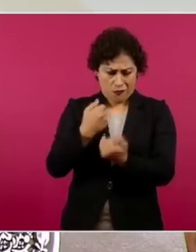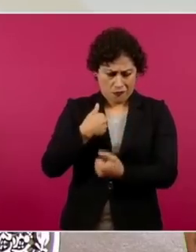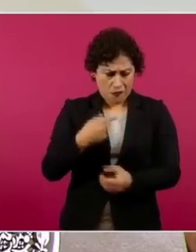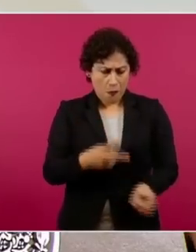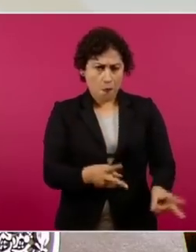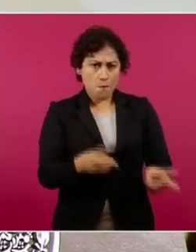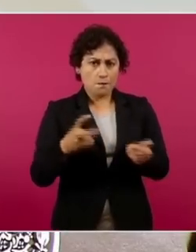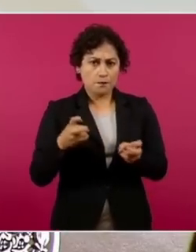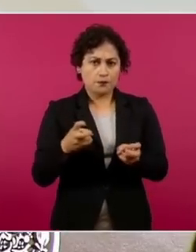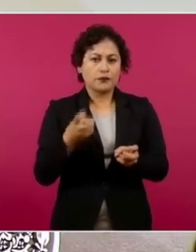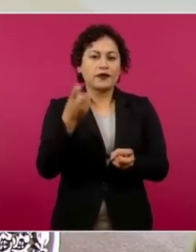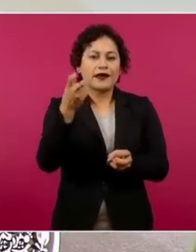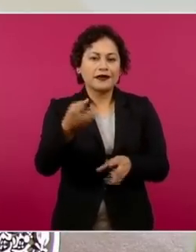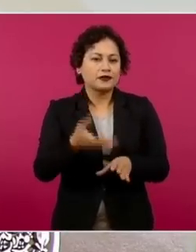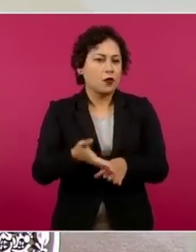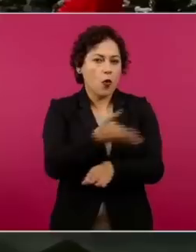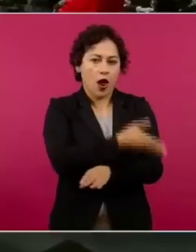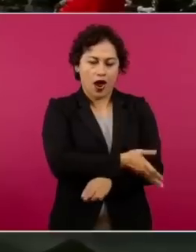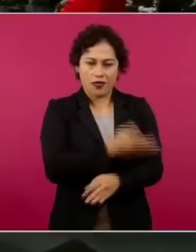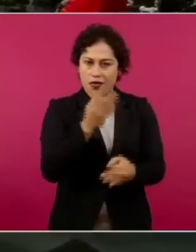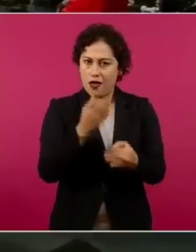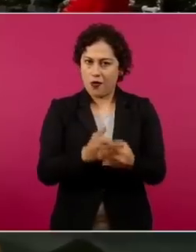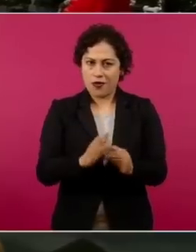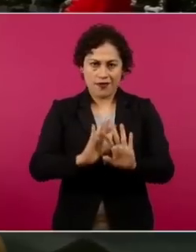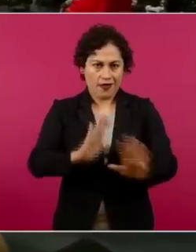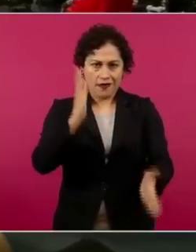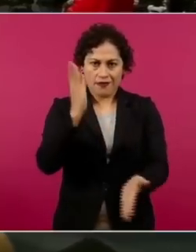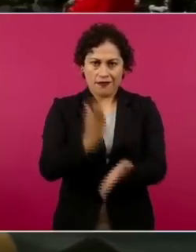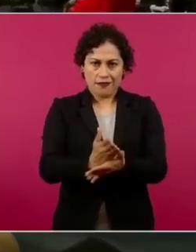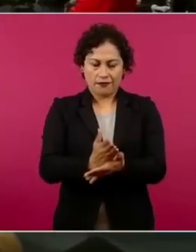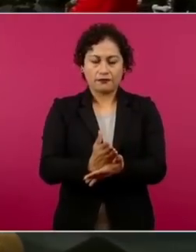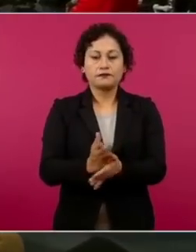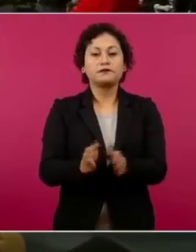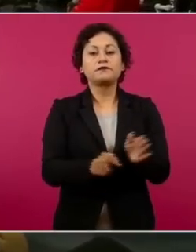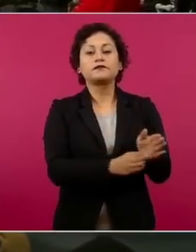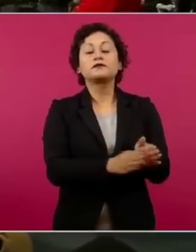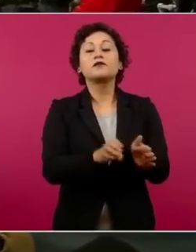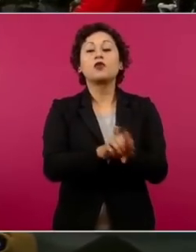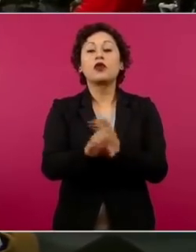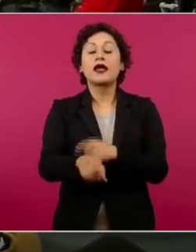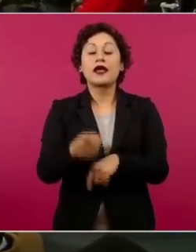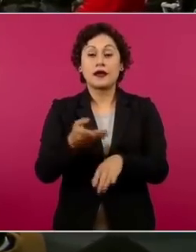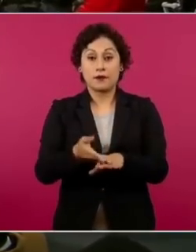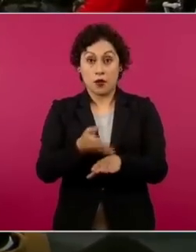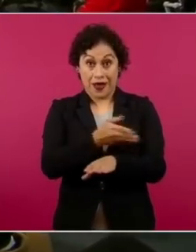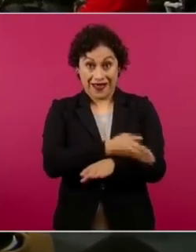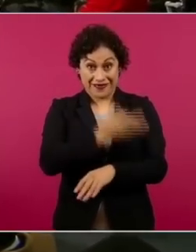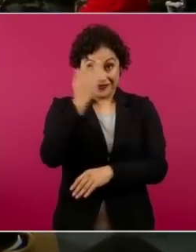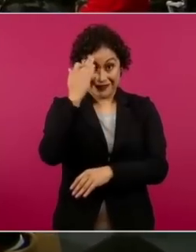En el caso de las casetas, las tomaban todas.